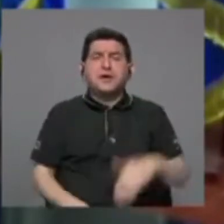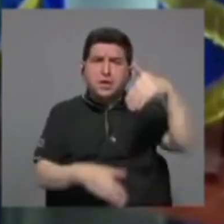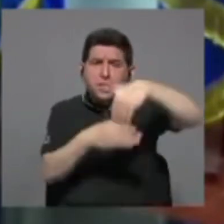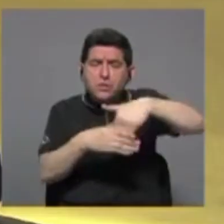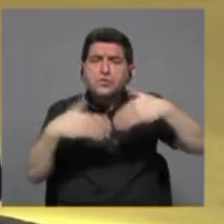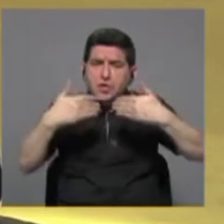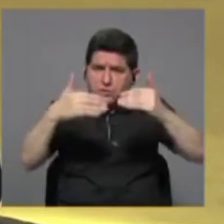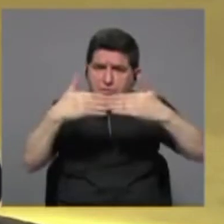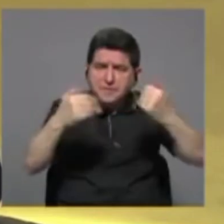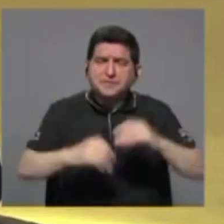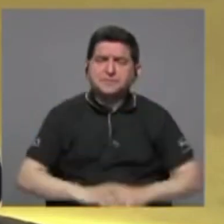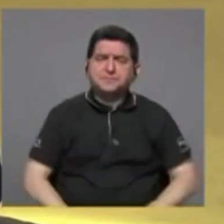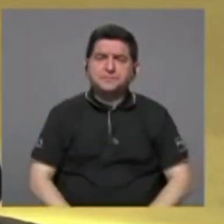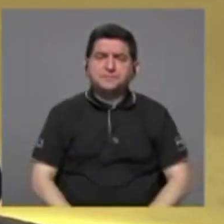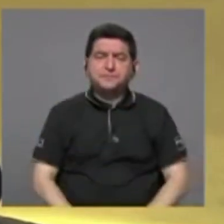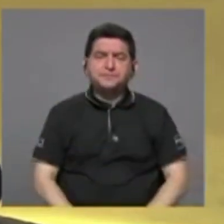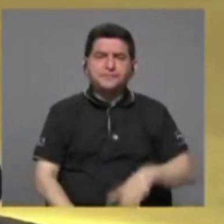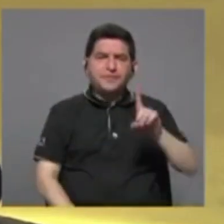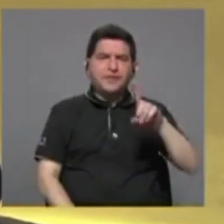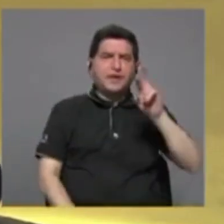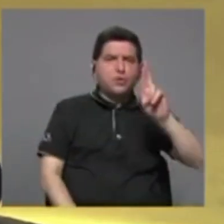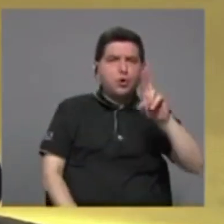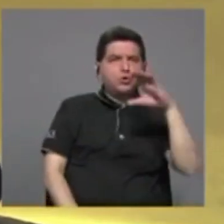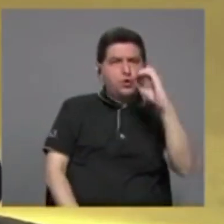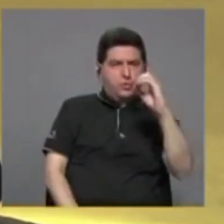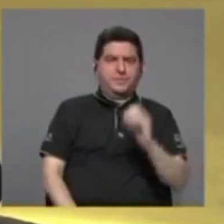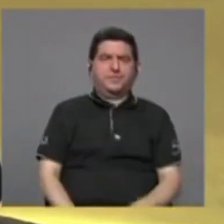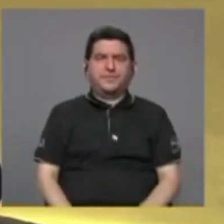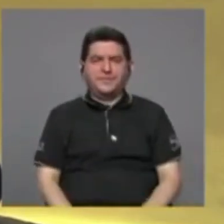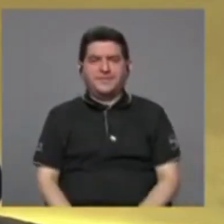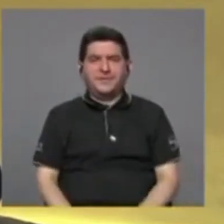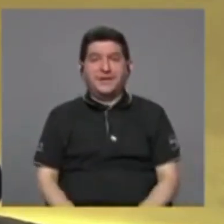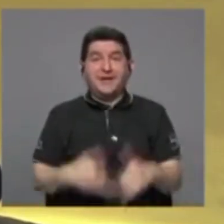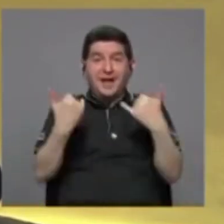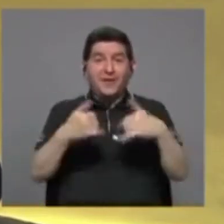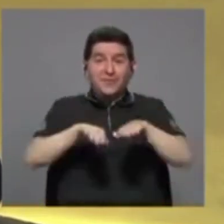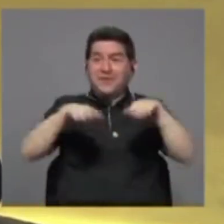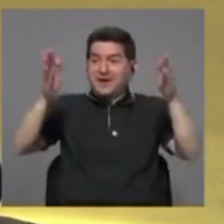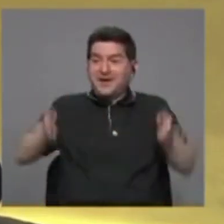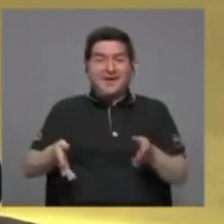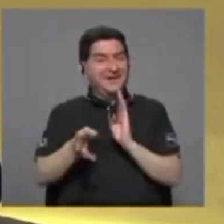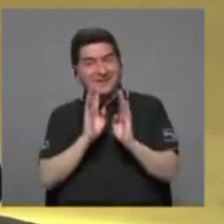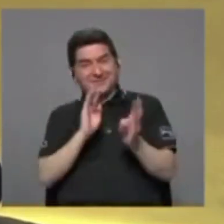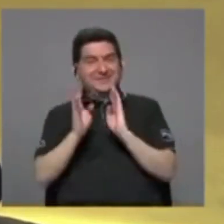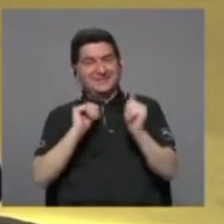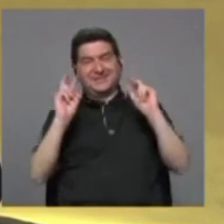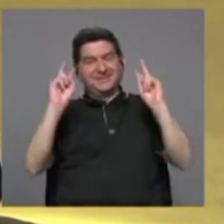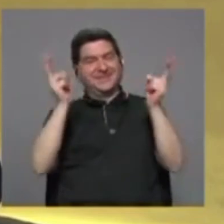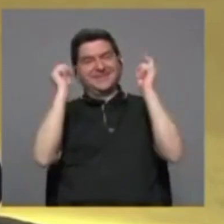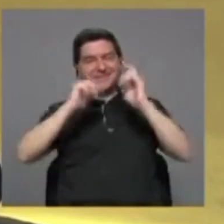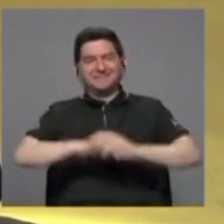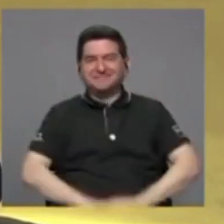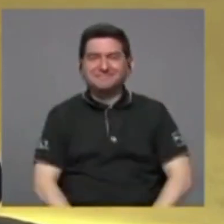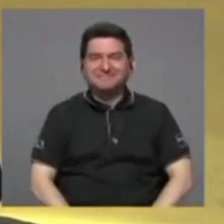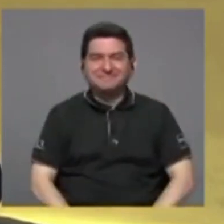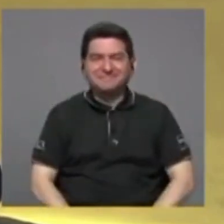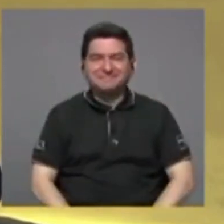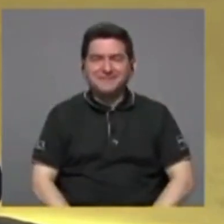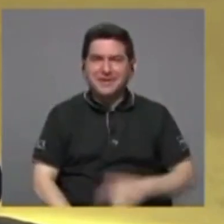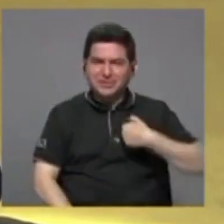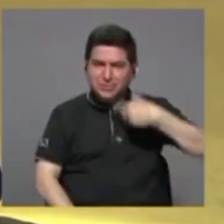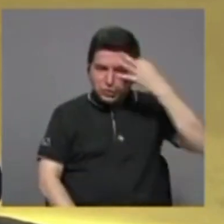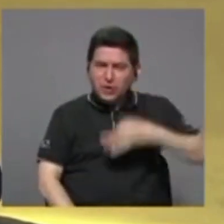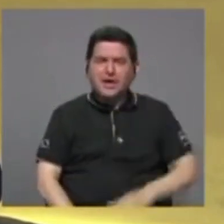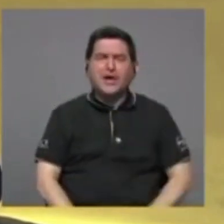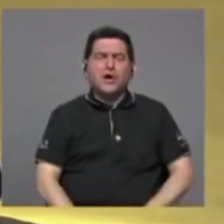Doctor Otero, ya que estamos hablando de la mesa, nos quedamos en la mesa, me parece que soja la